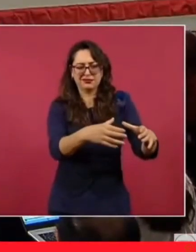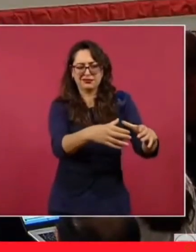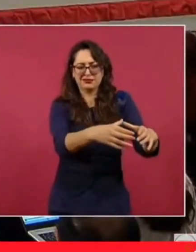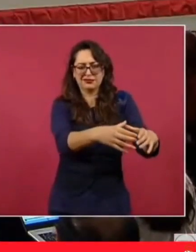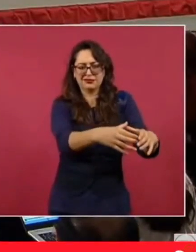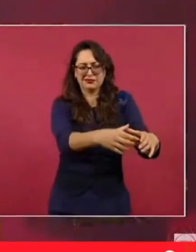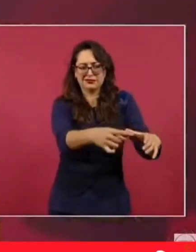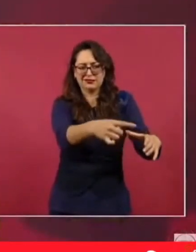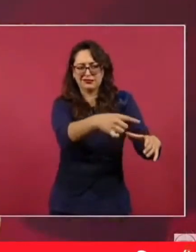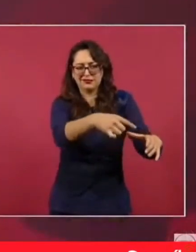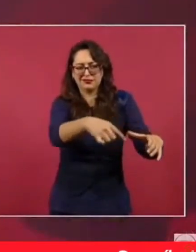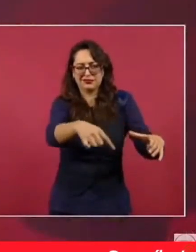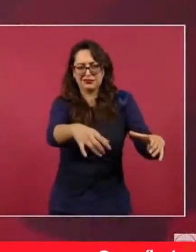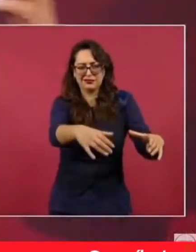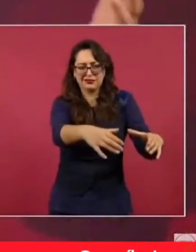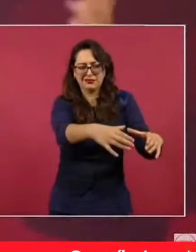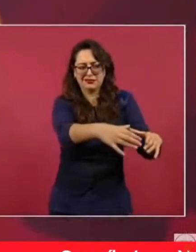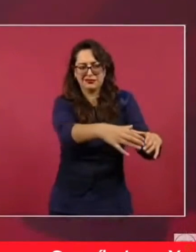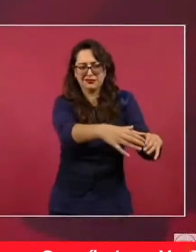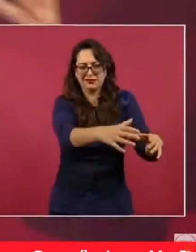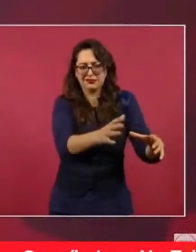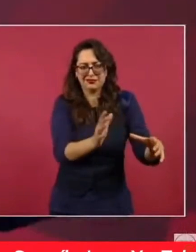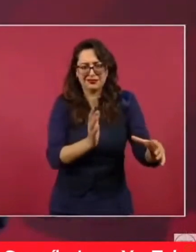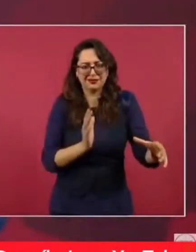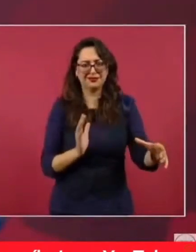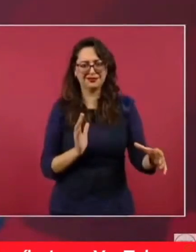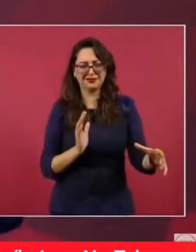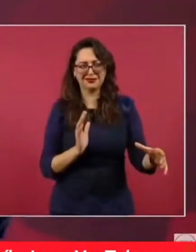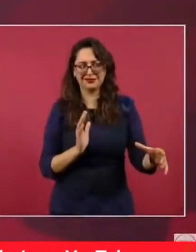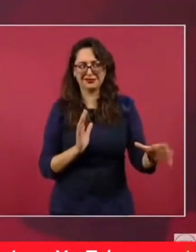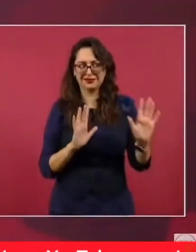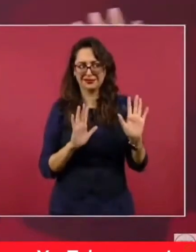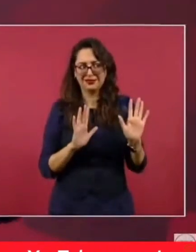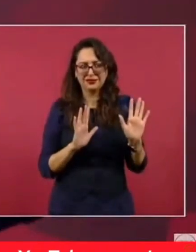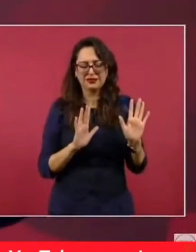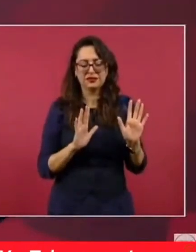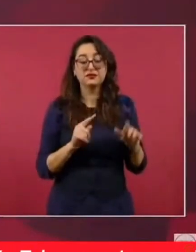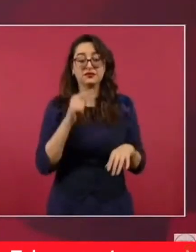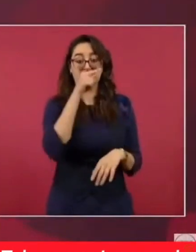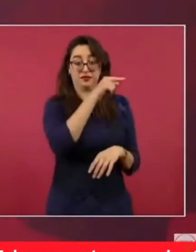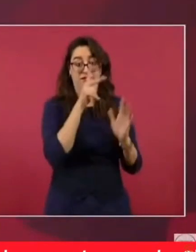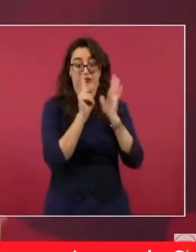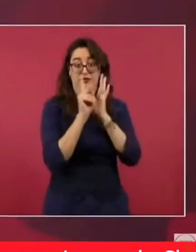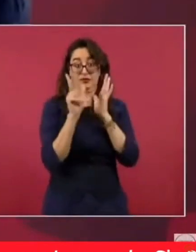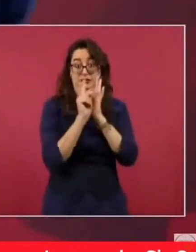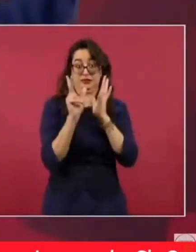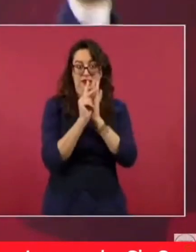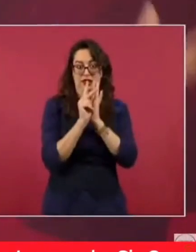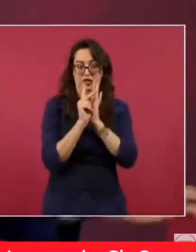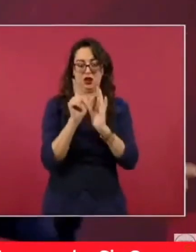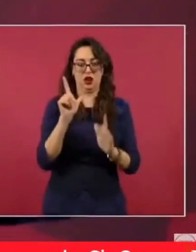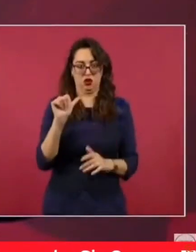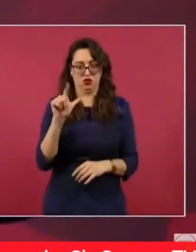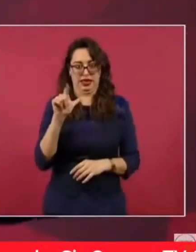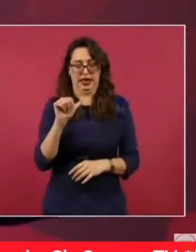Los Ángeles Sainz les haya parecido también raro, ¿no? ¿Cómo